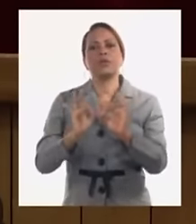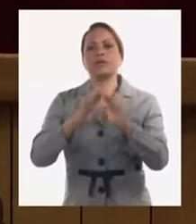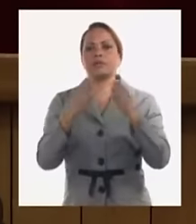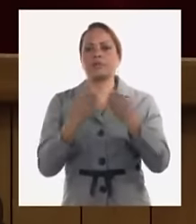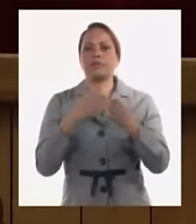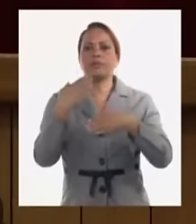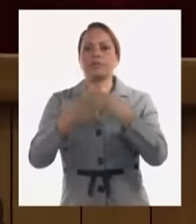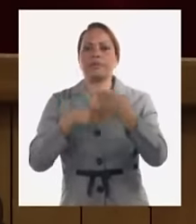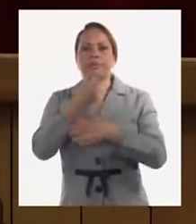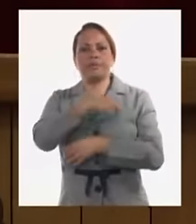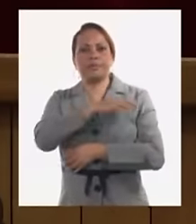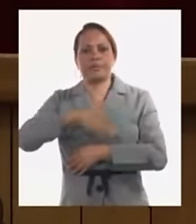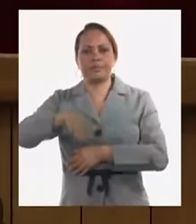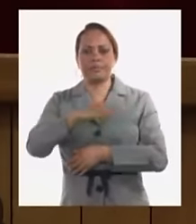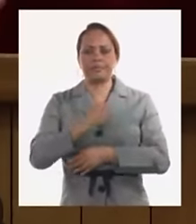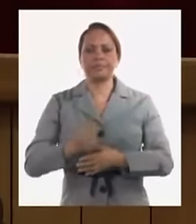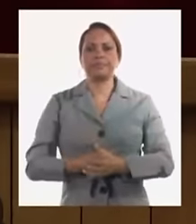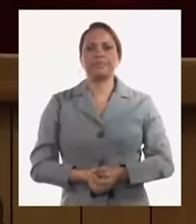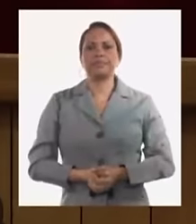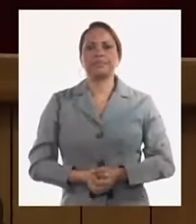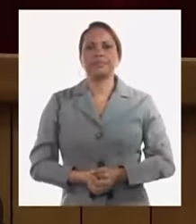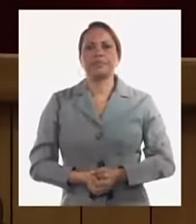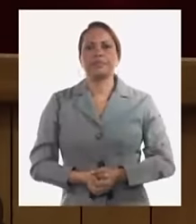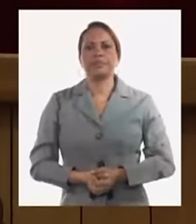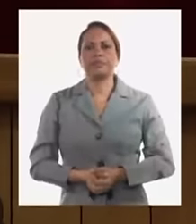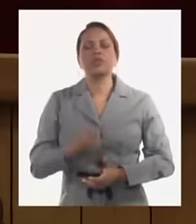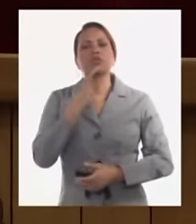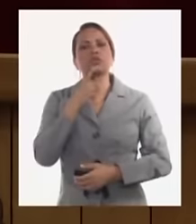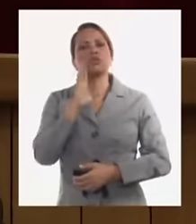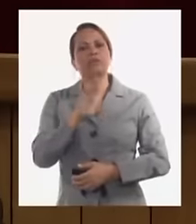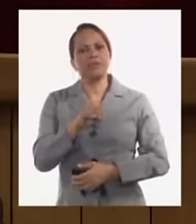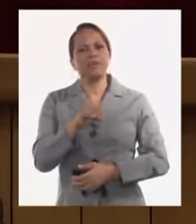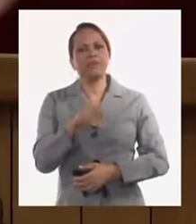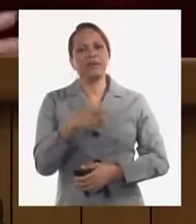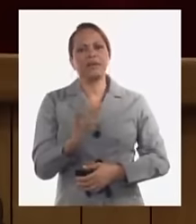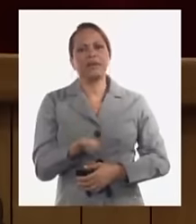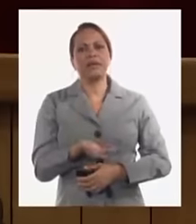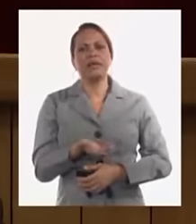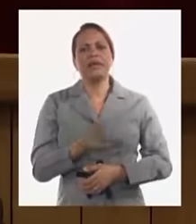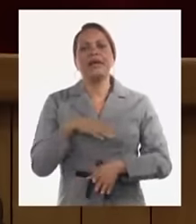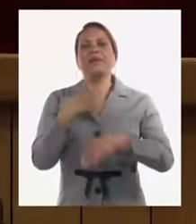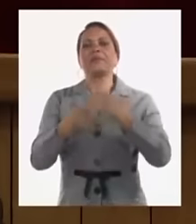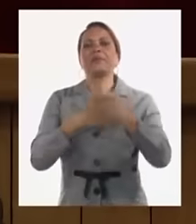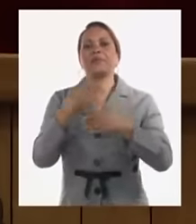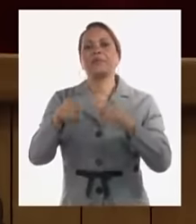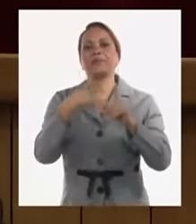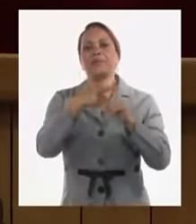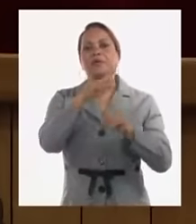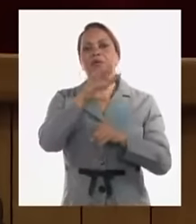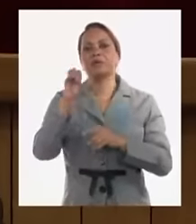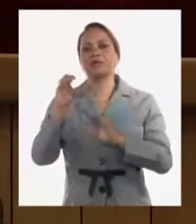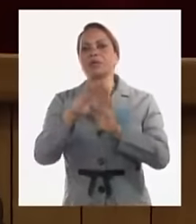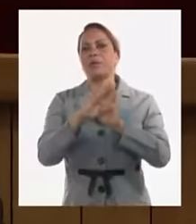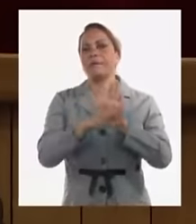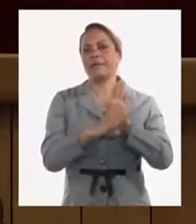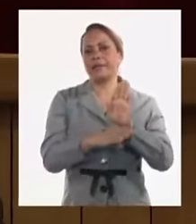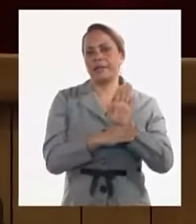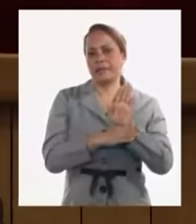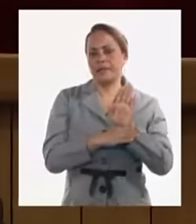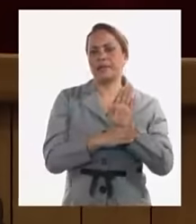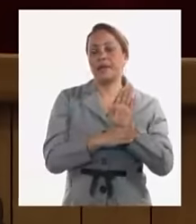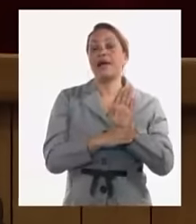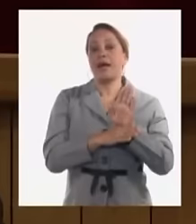y también yo le hablaba ahorita de los problemas con las más de 400 medidas ya nosotros tenemos